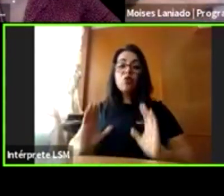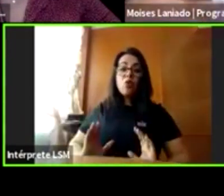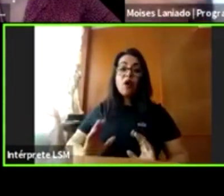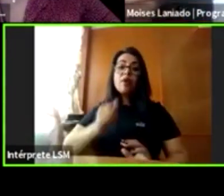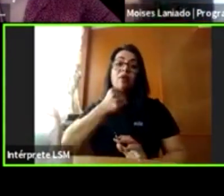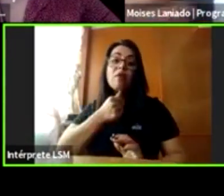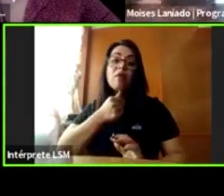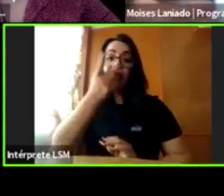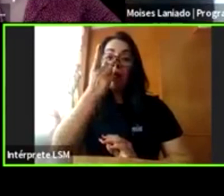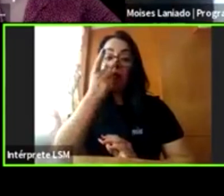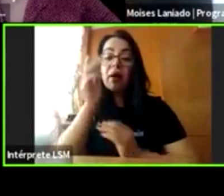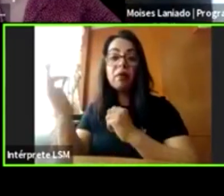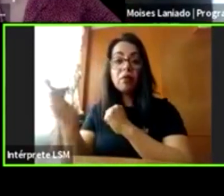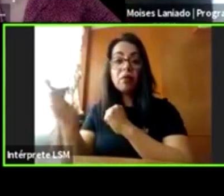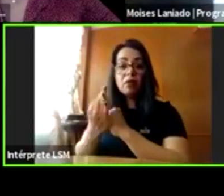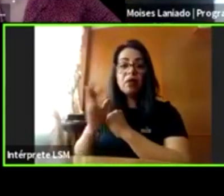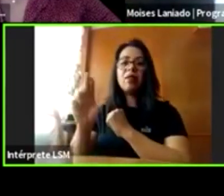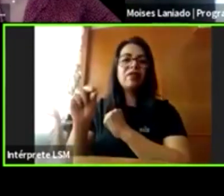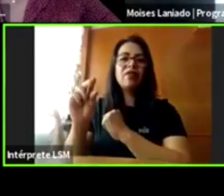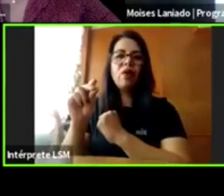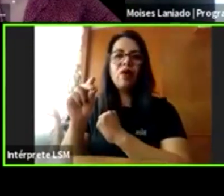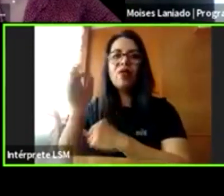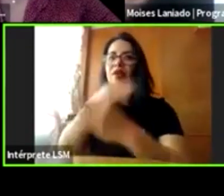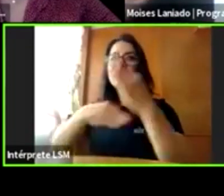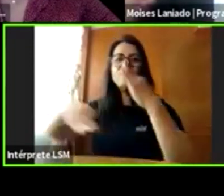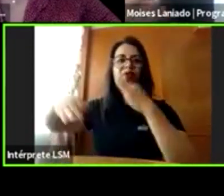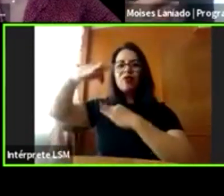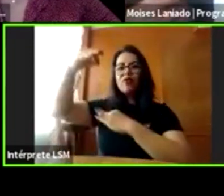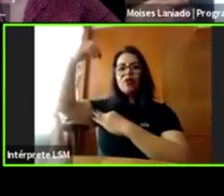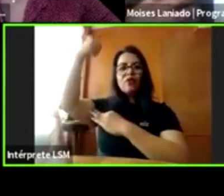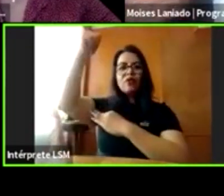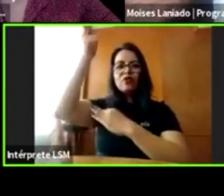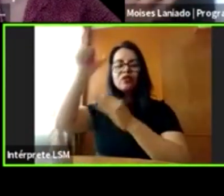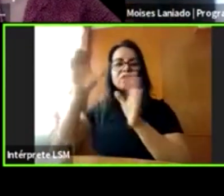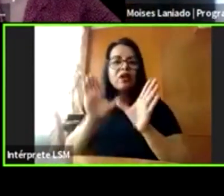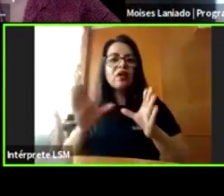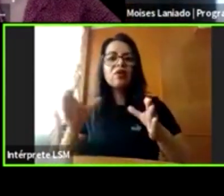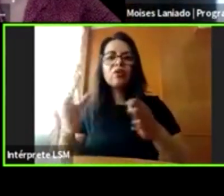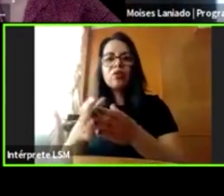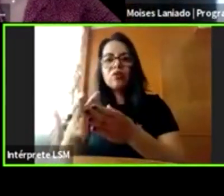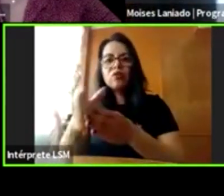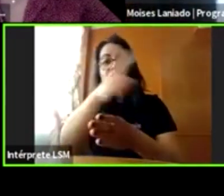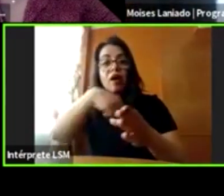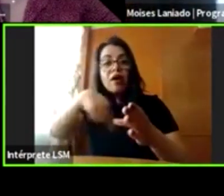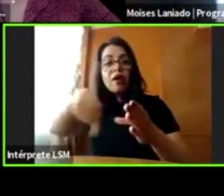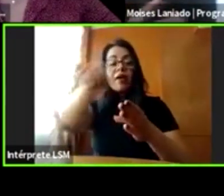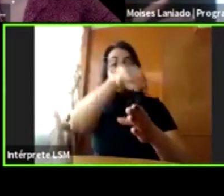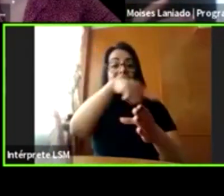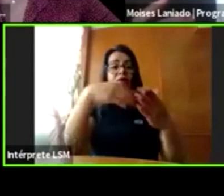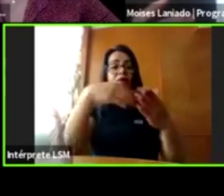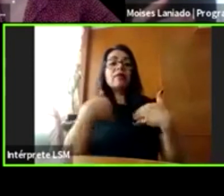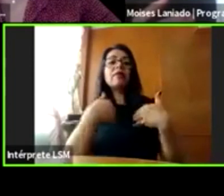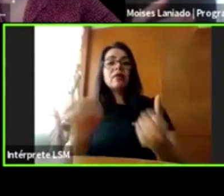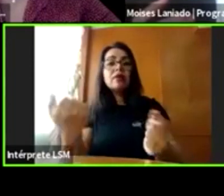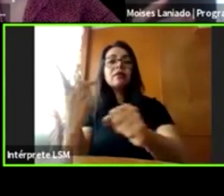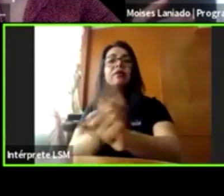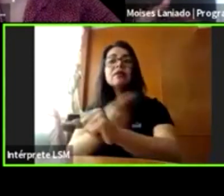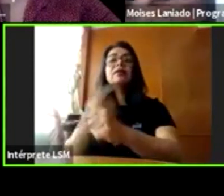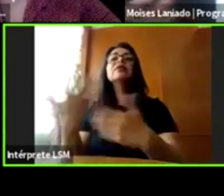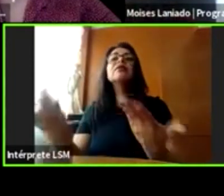toda la comunidad de los adultos que están alrededor de ellos tienen que saber entender qué es lo que está sucediendo y tienen